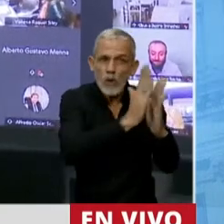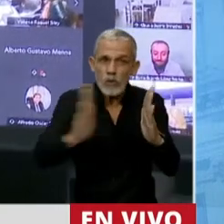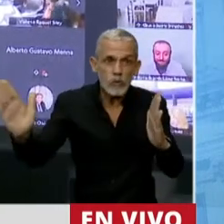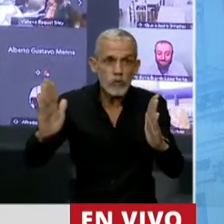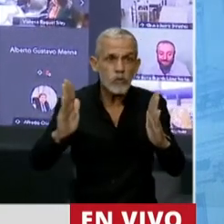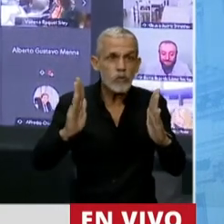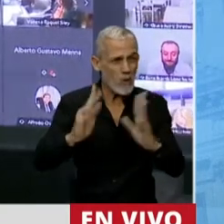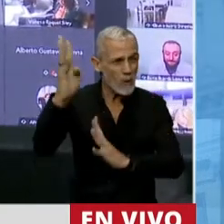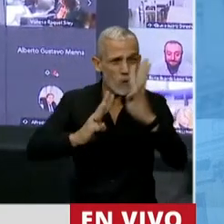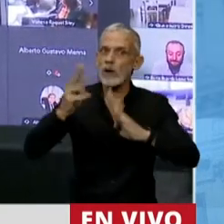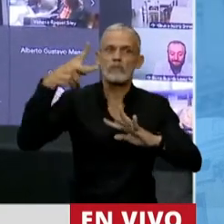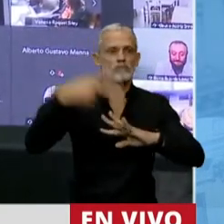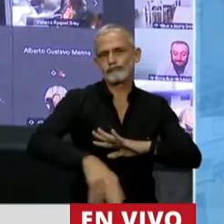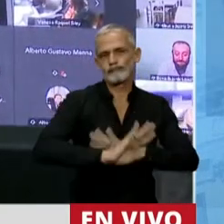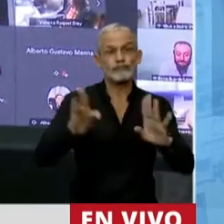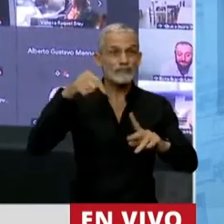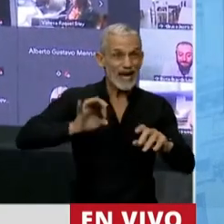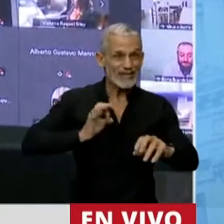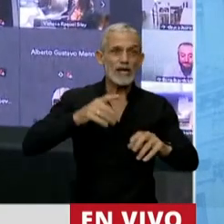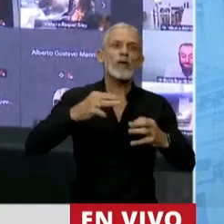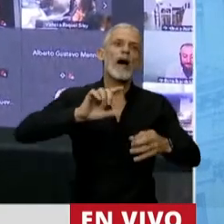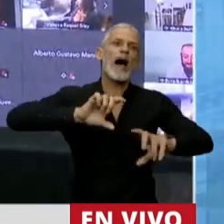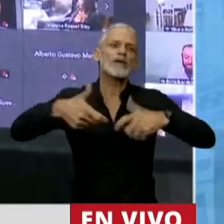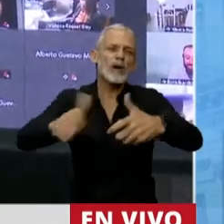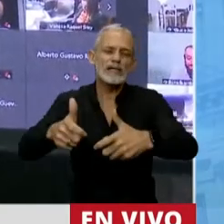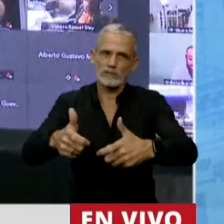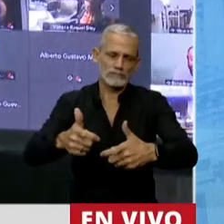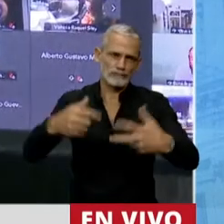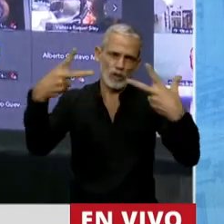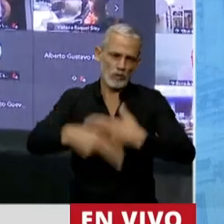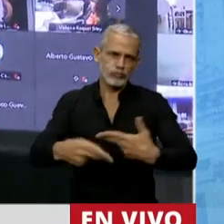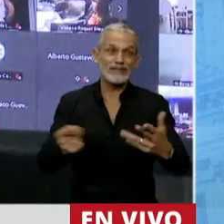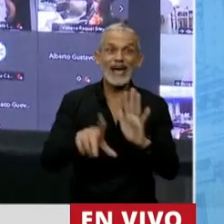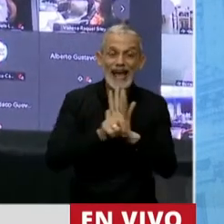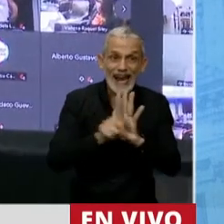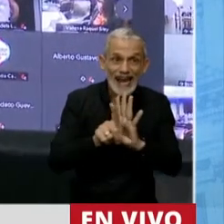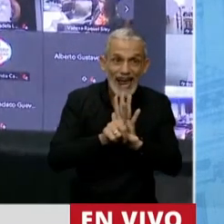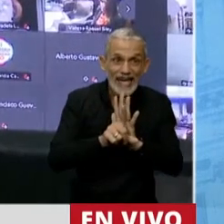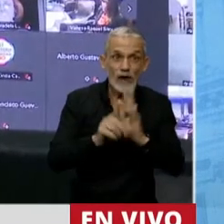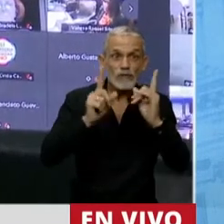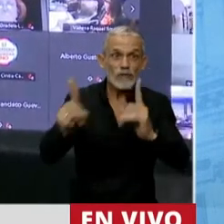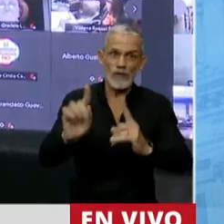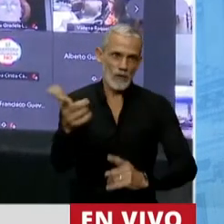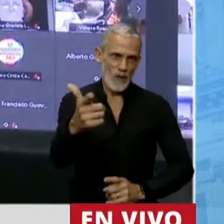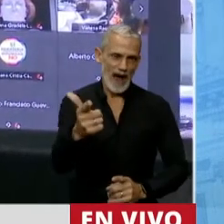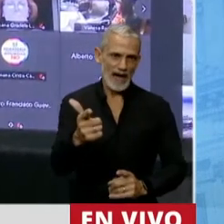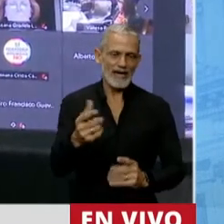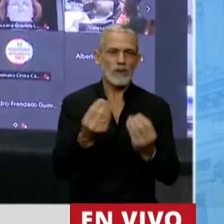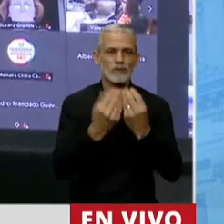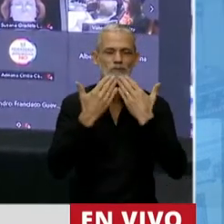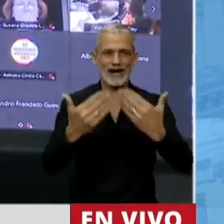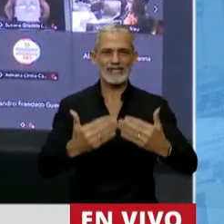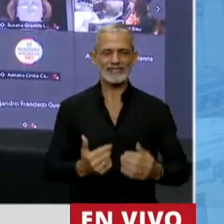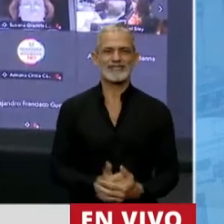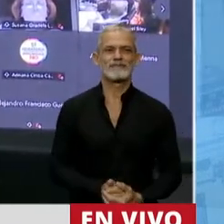vencida. Este año debió ser actualizada y no lo ha sido. Entonces no tenemos una ley que esté en vigencia en este momento. Muchas gracias,